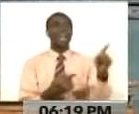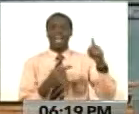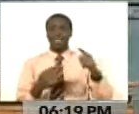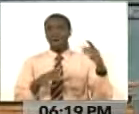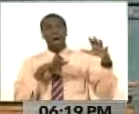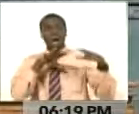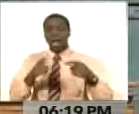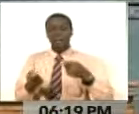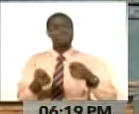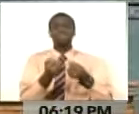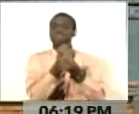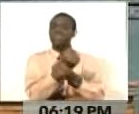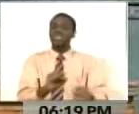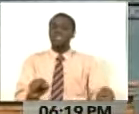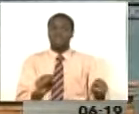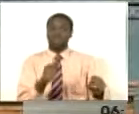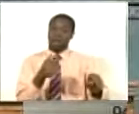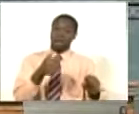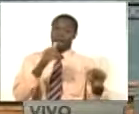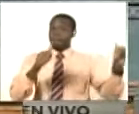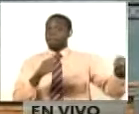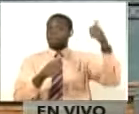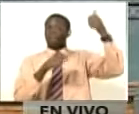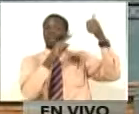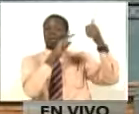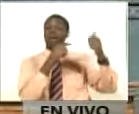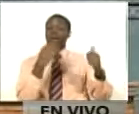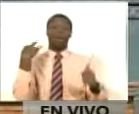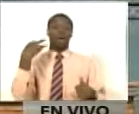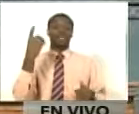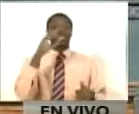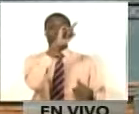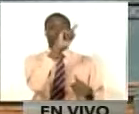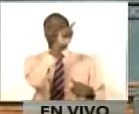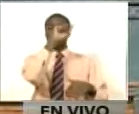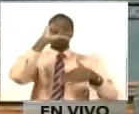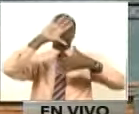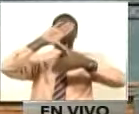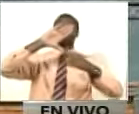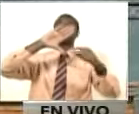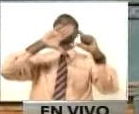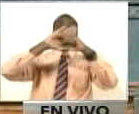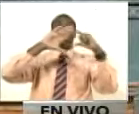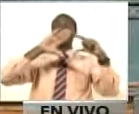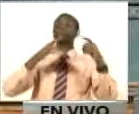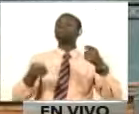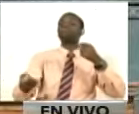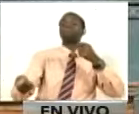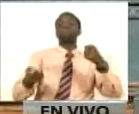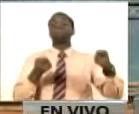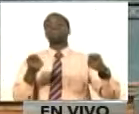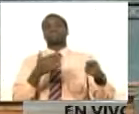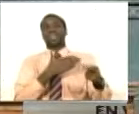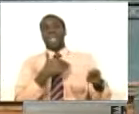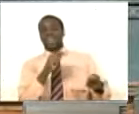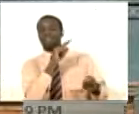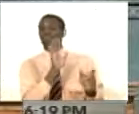direccionado desde Washington, el país hegemón de esta región. Está en plena ejecución